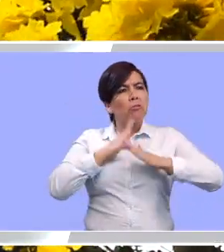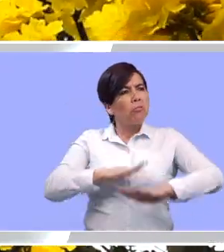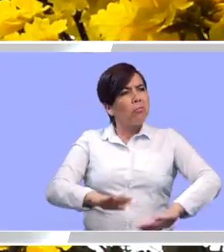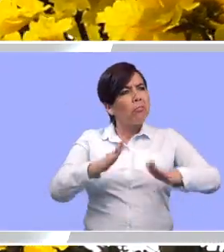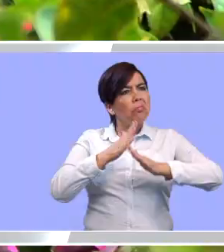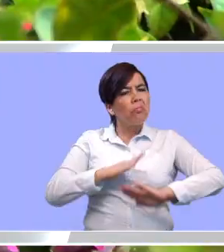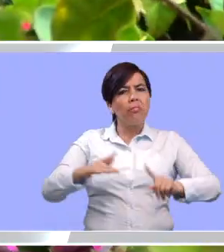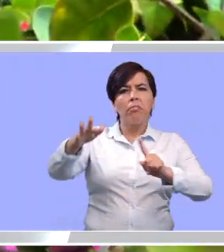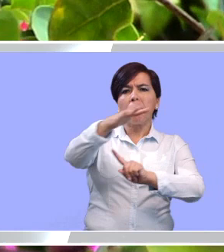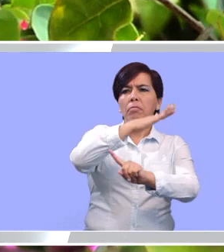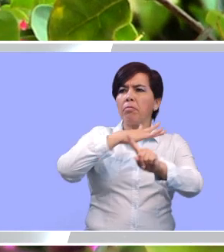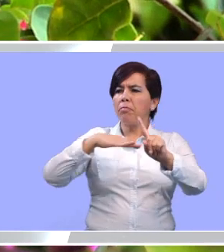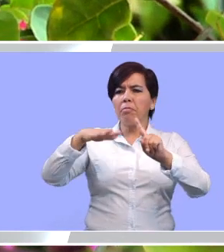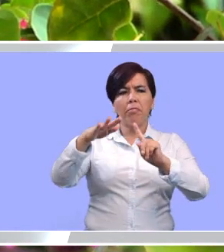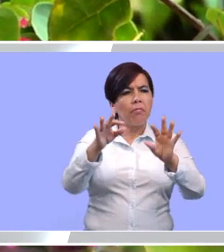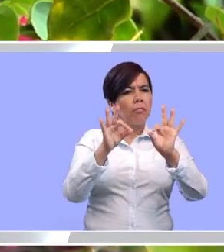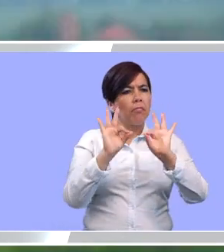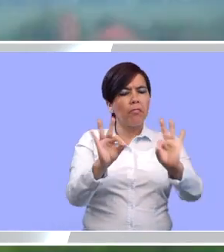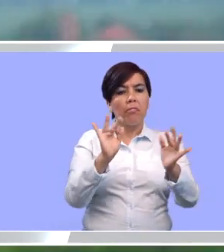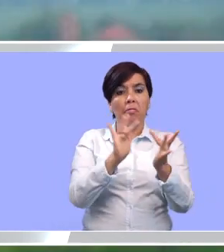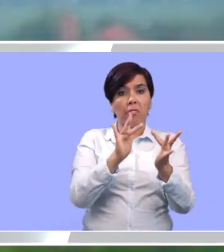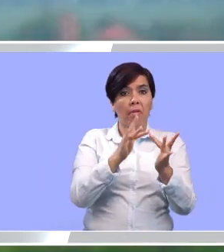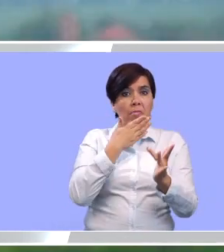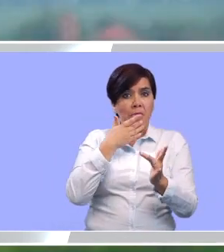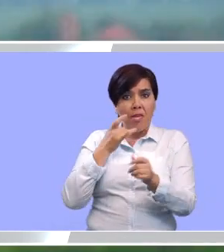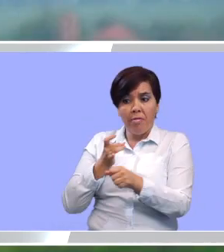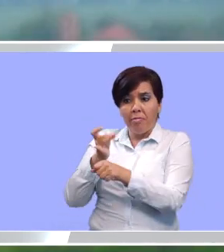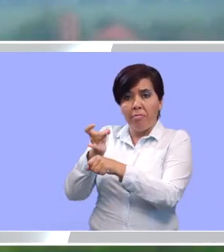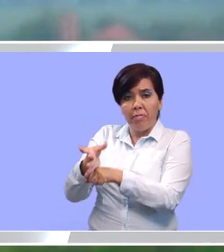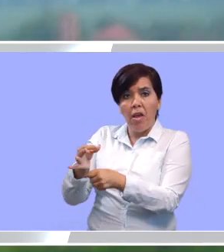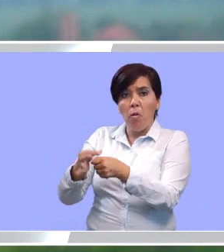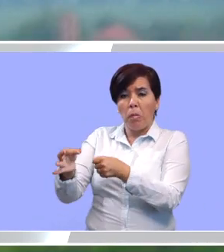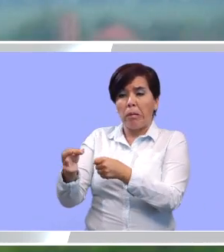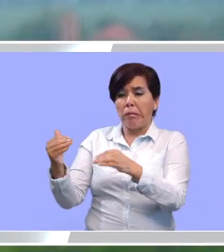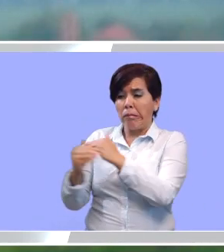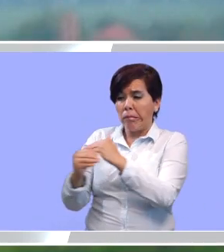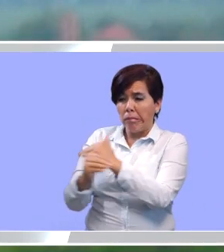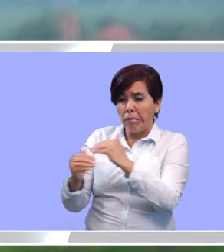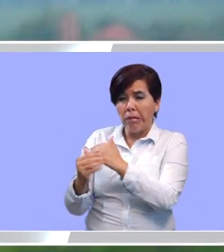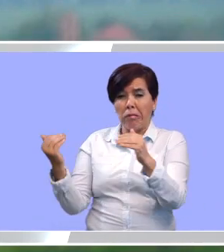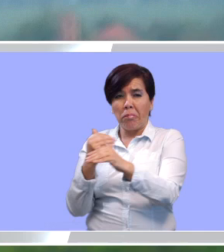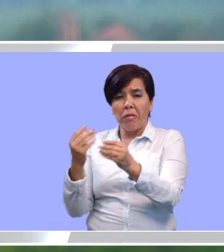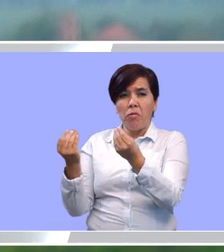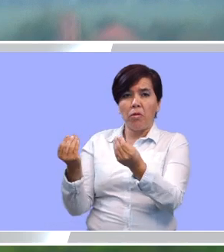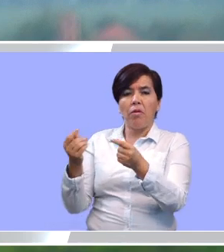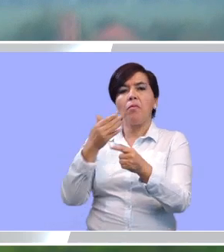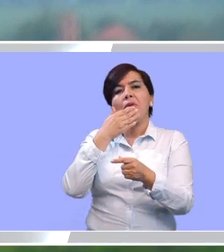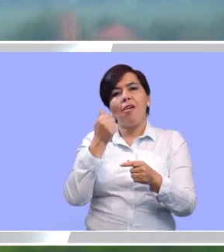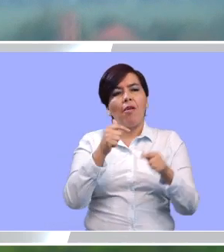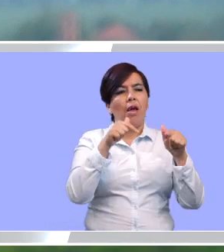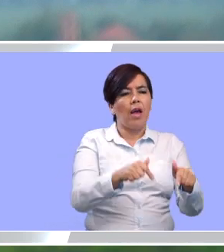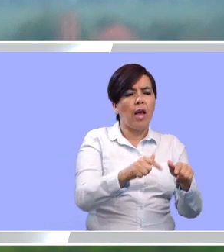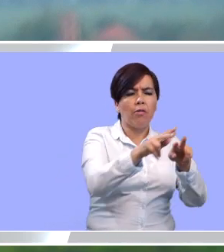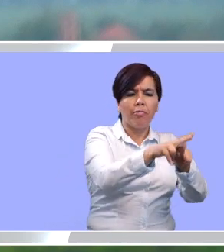sistema ambiental es mucho mejor que el del pueblo. Y no, o sea, el campo es lo mejor, o sea, toda la